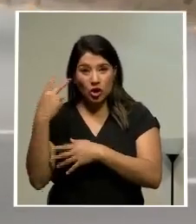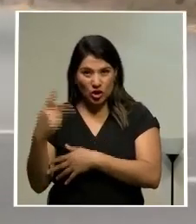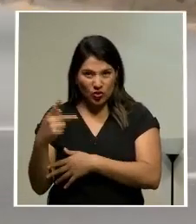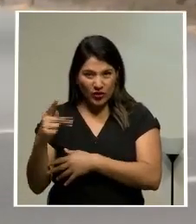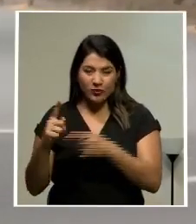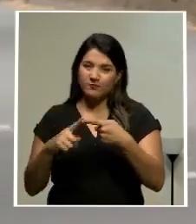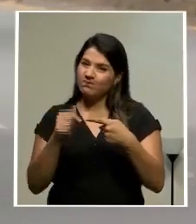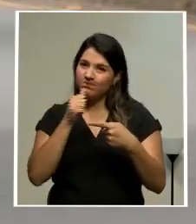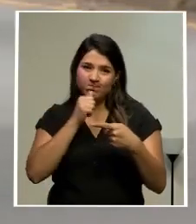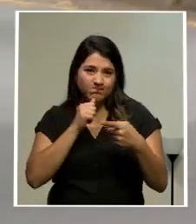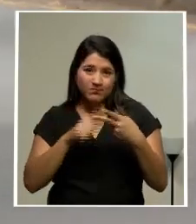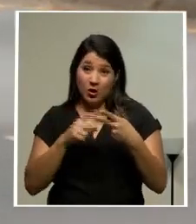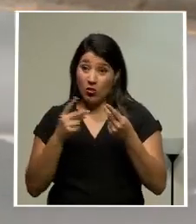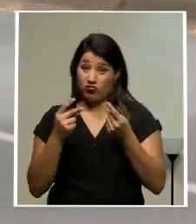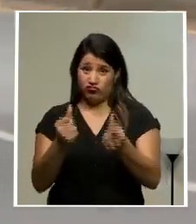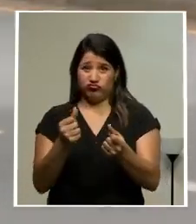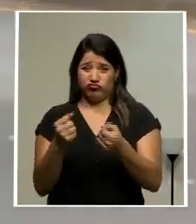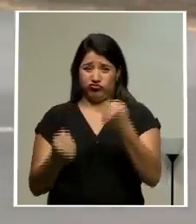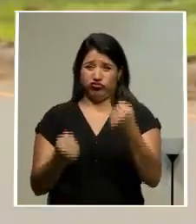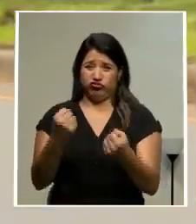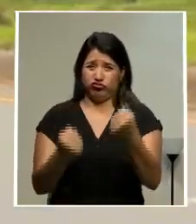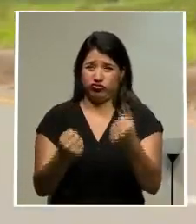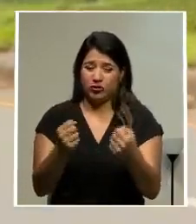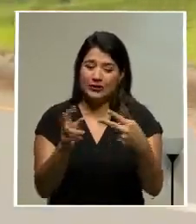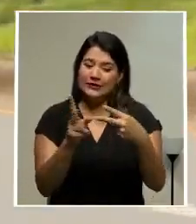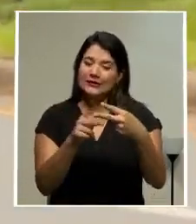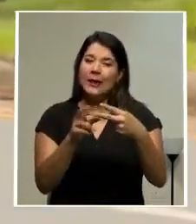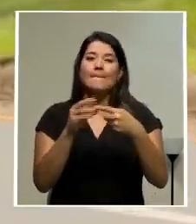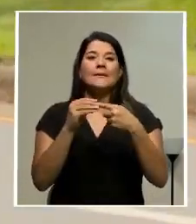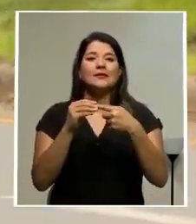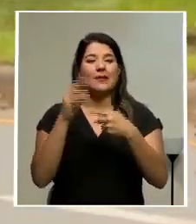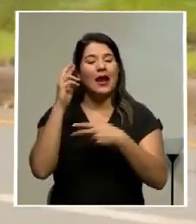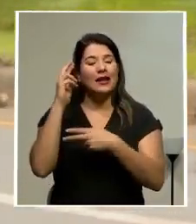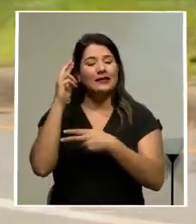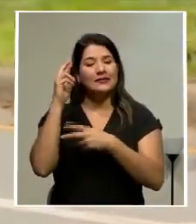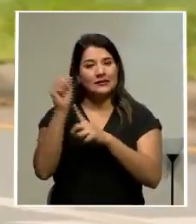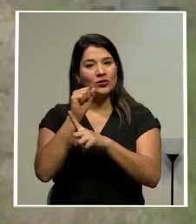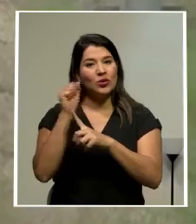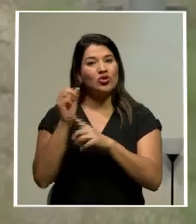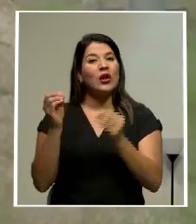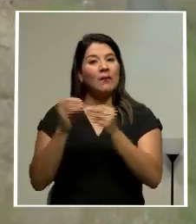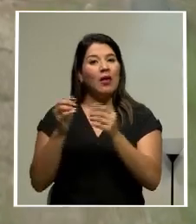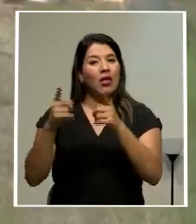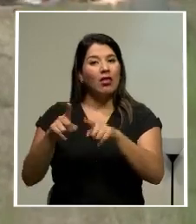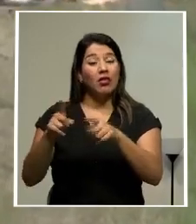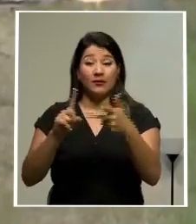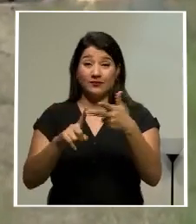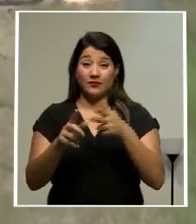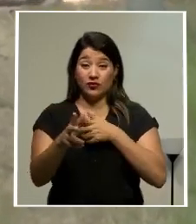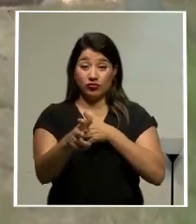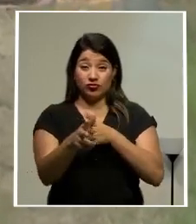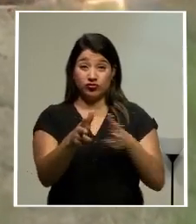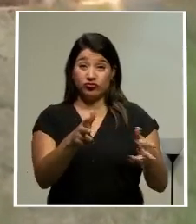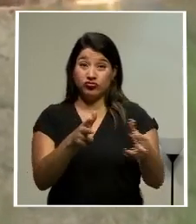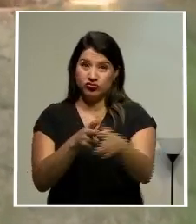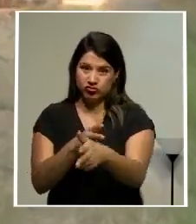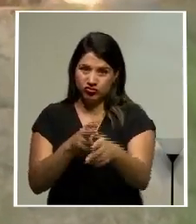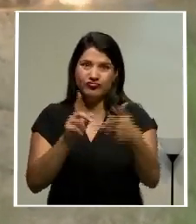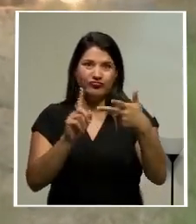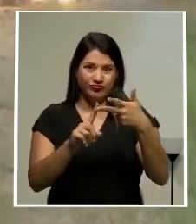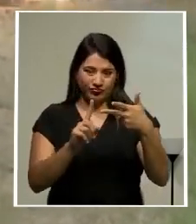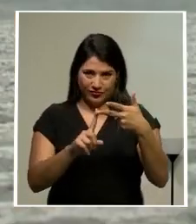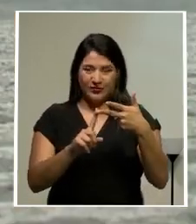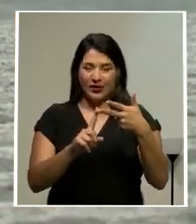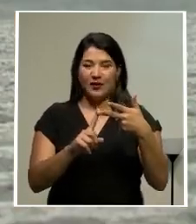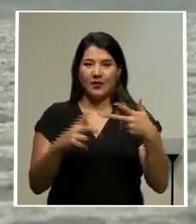imprudencia y el exceso de velocidad son las dos presumibles situaciones que más se repiten. La invasión de carriles es el tercer factor de riesgo